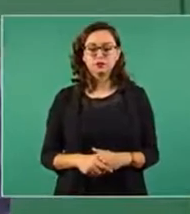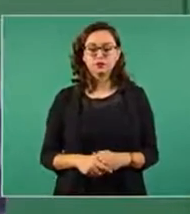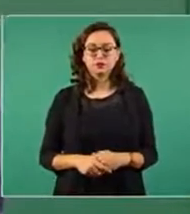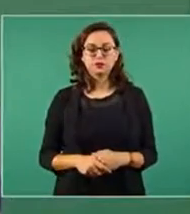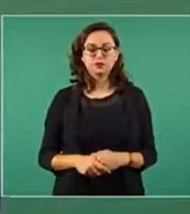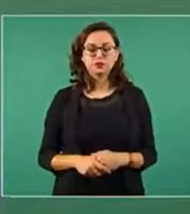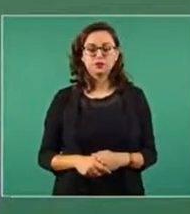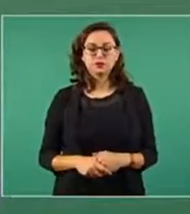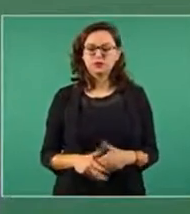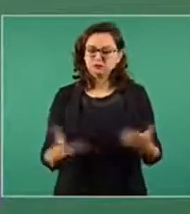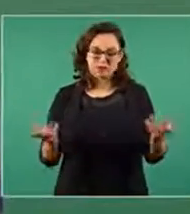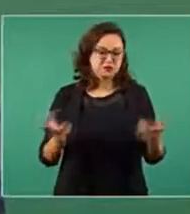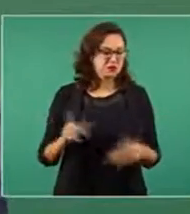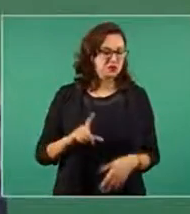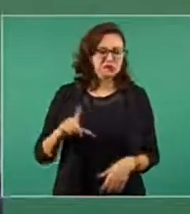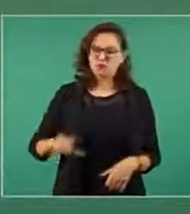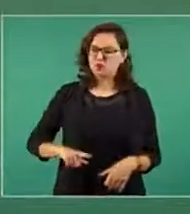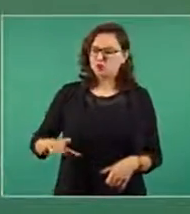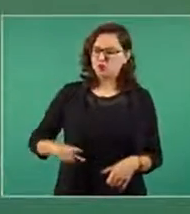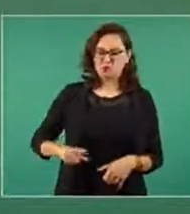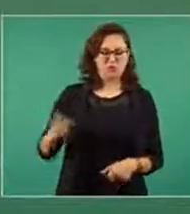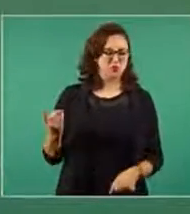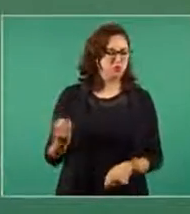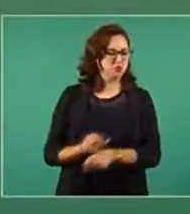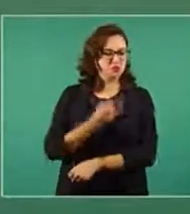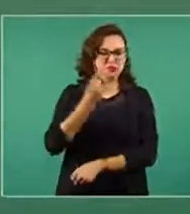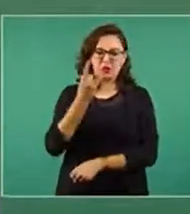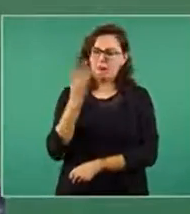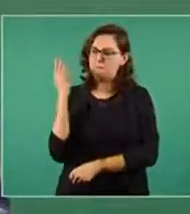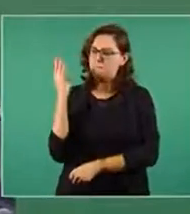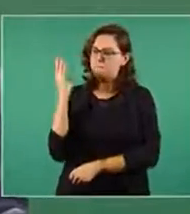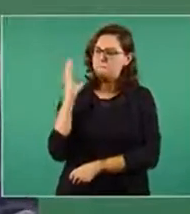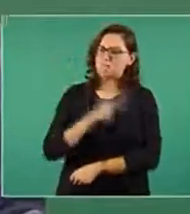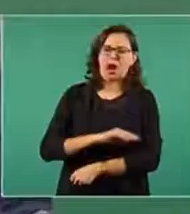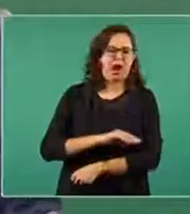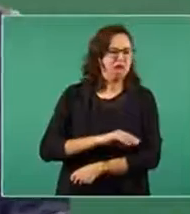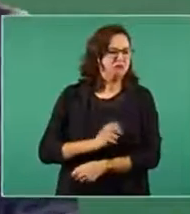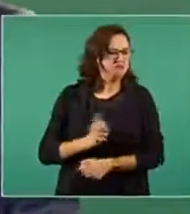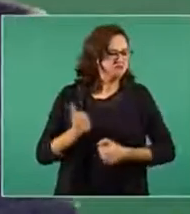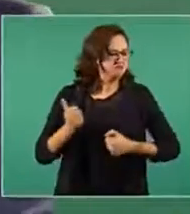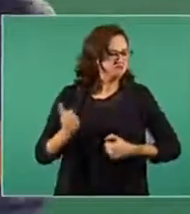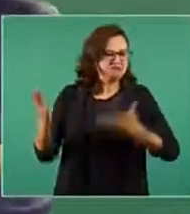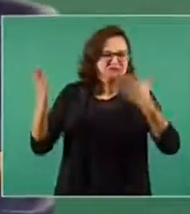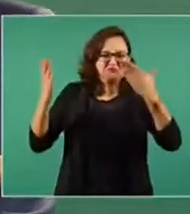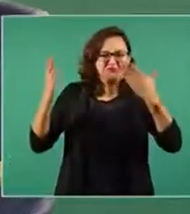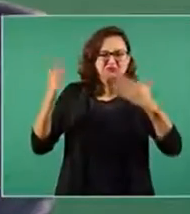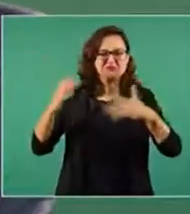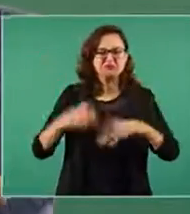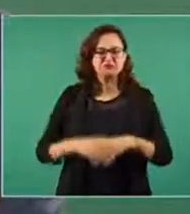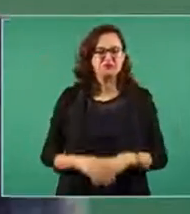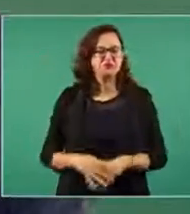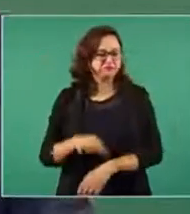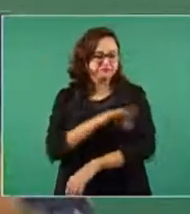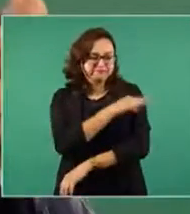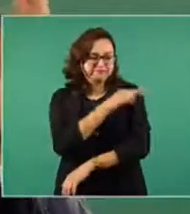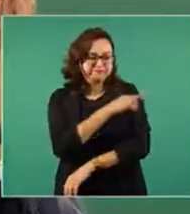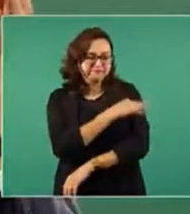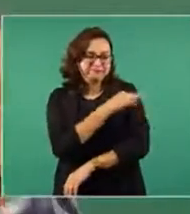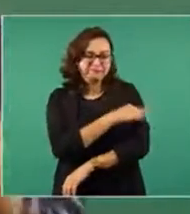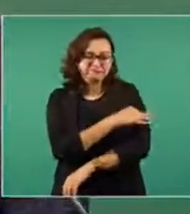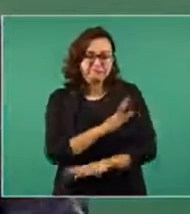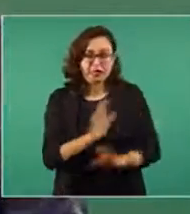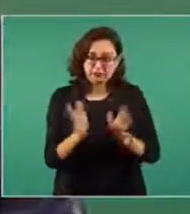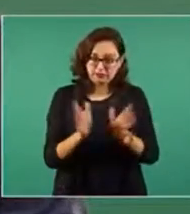Gobierno ineficiente, bueno, para nada, ya las vacunan y se va